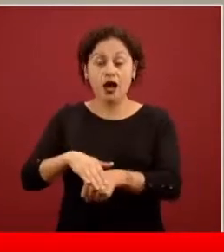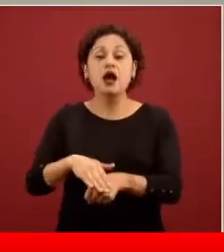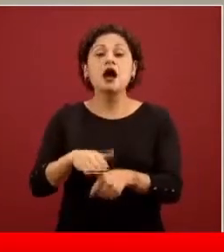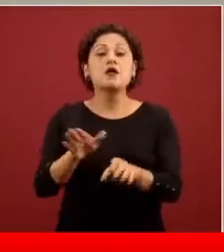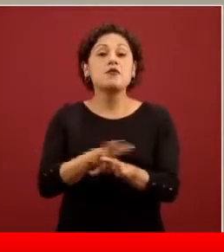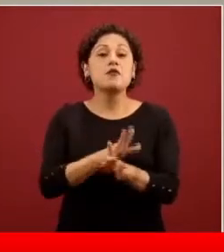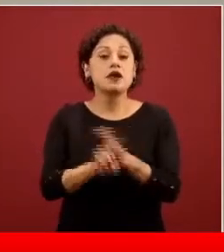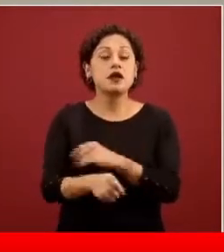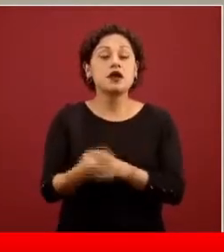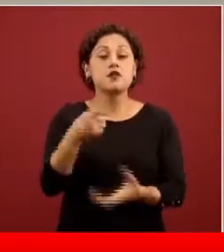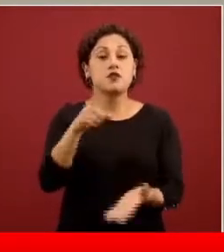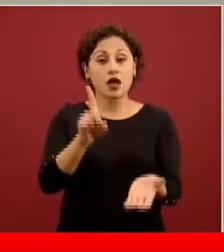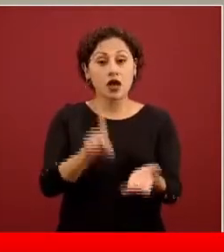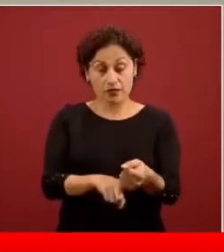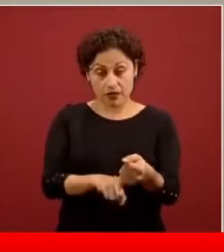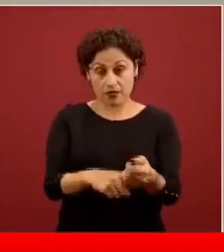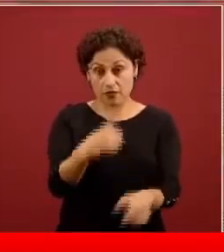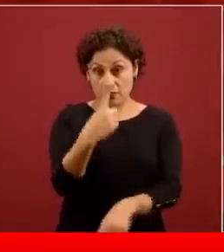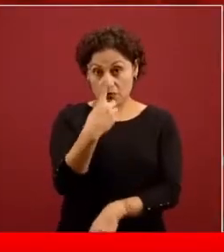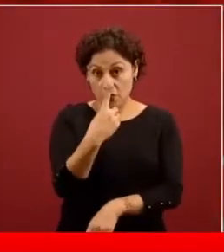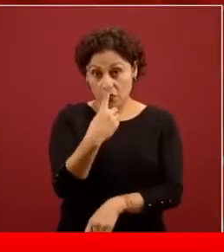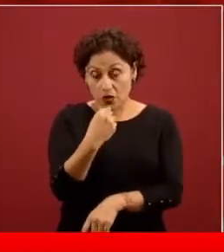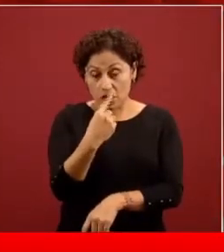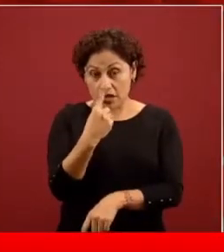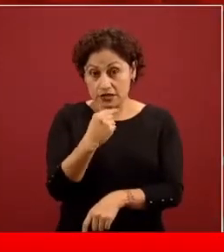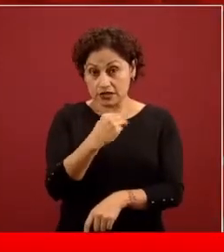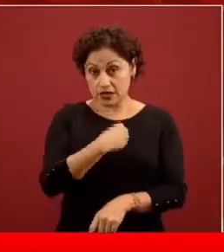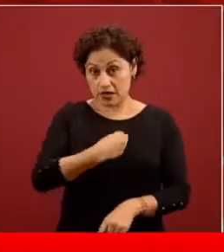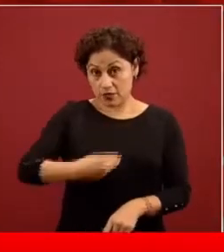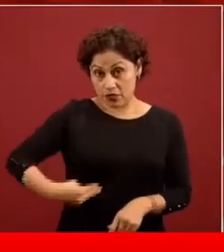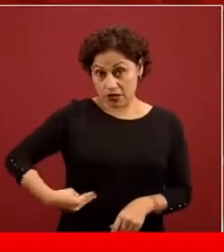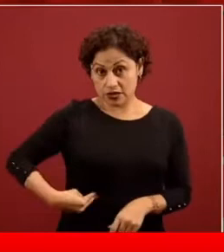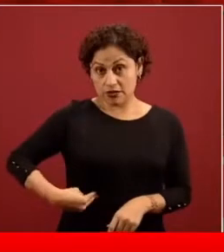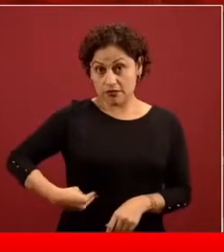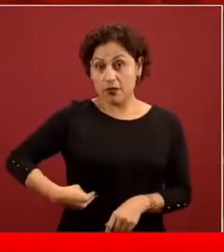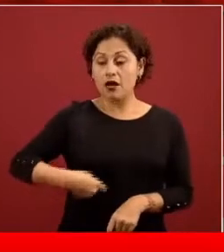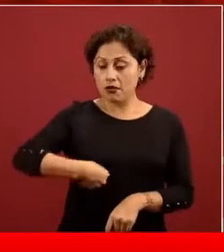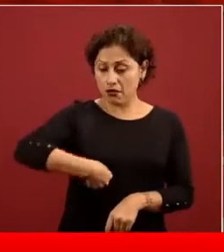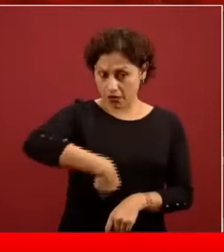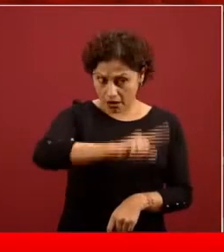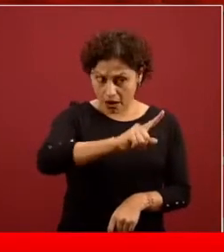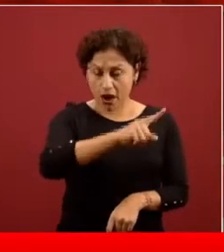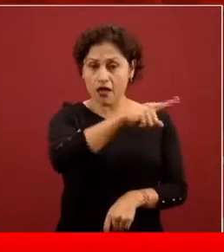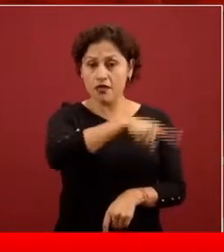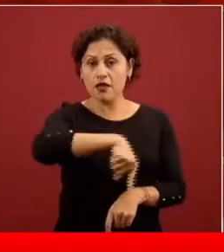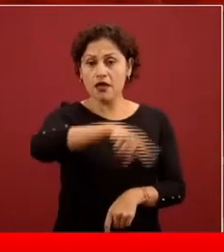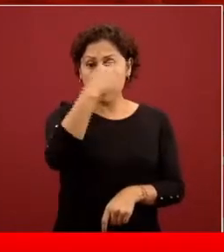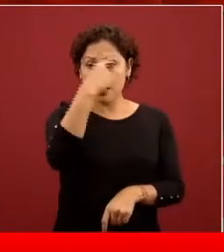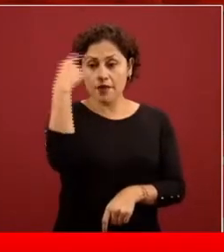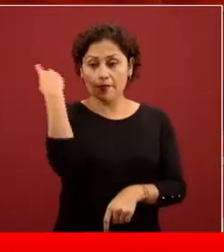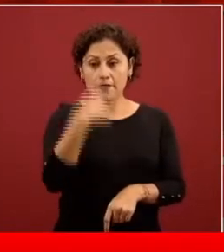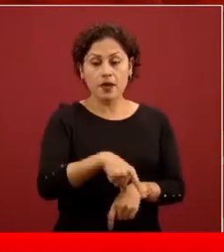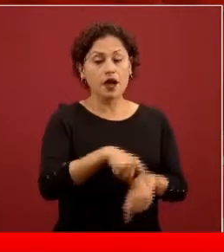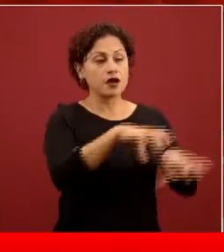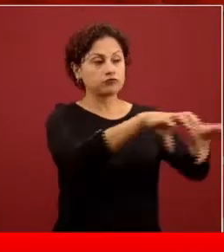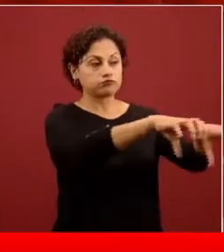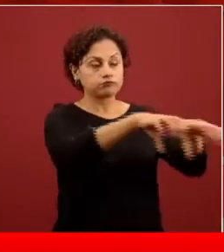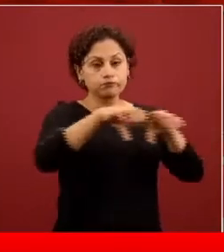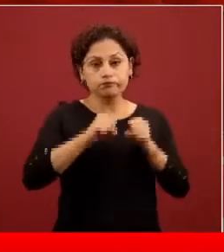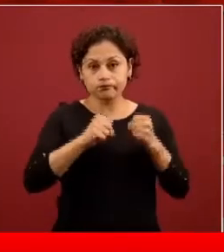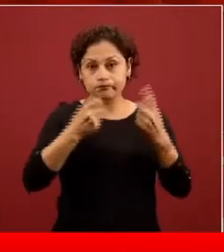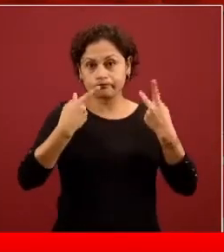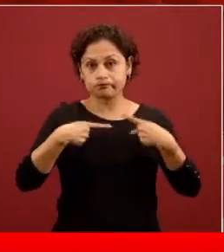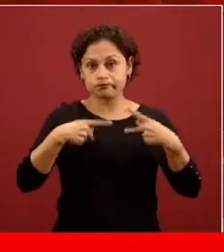los miembros de una policía municipal, si se les dan órdenes para que hagan una limitación de movilidad,